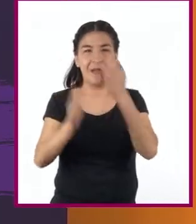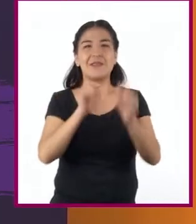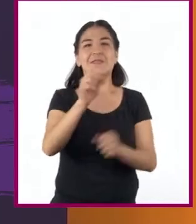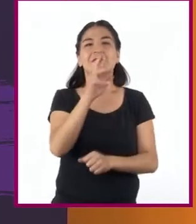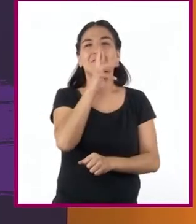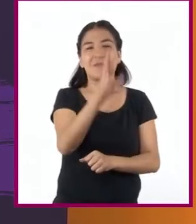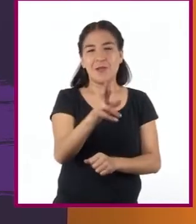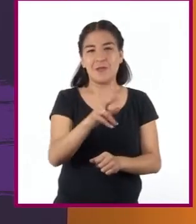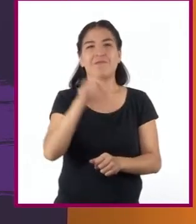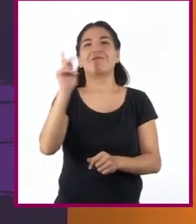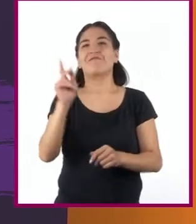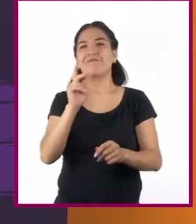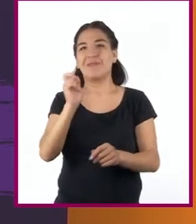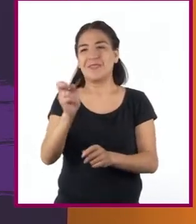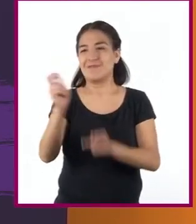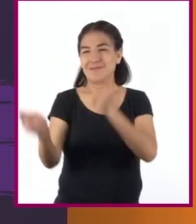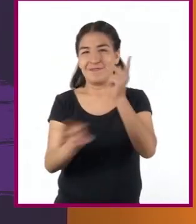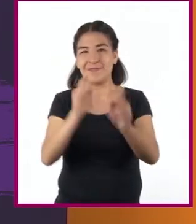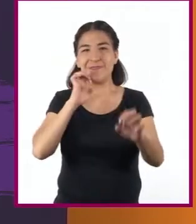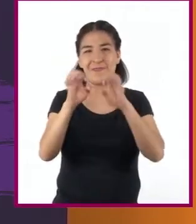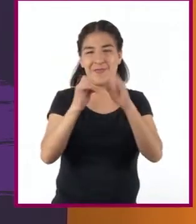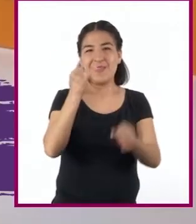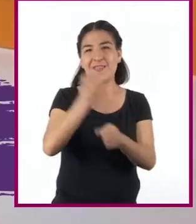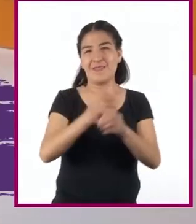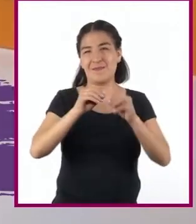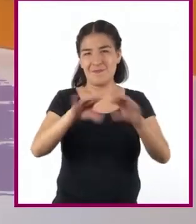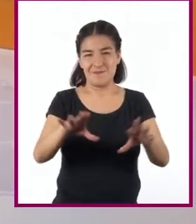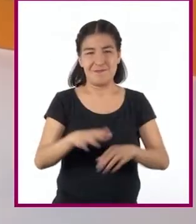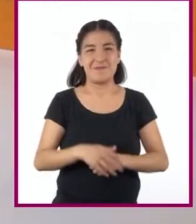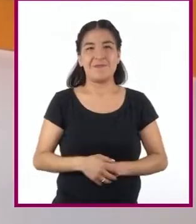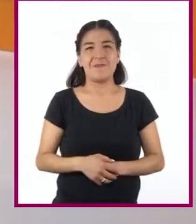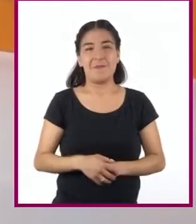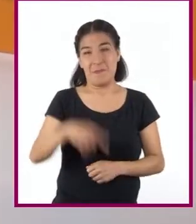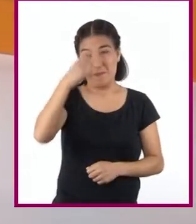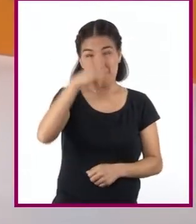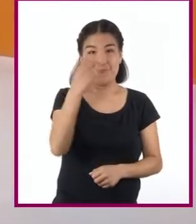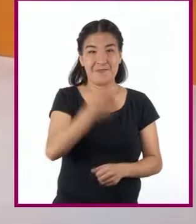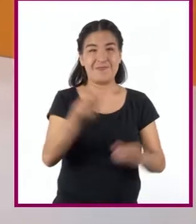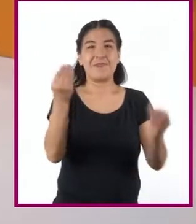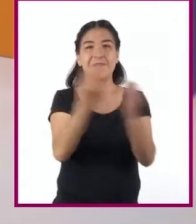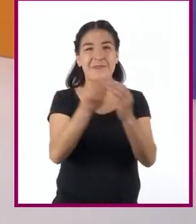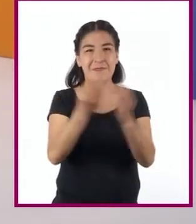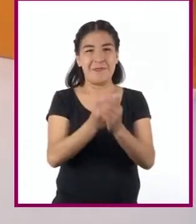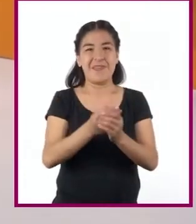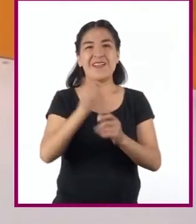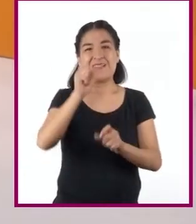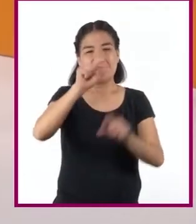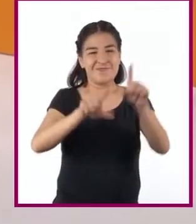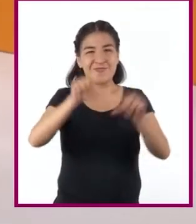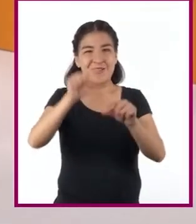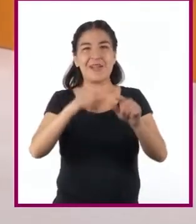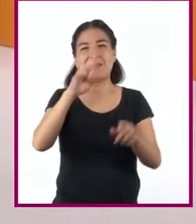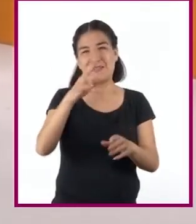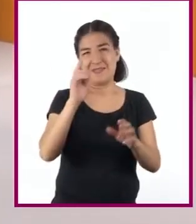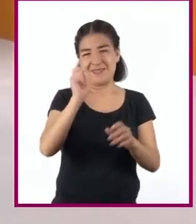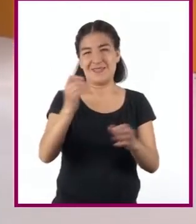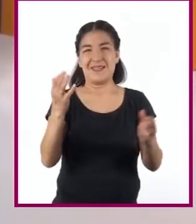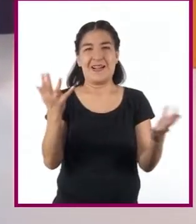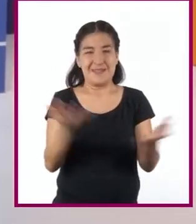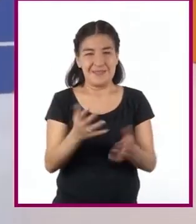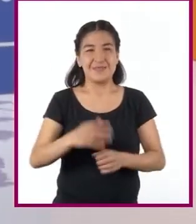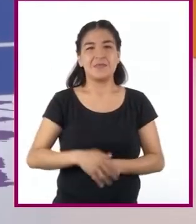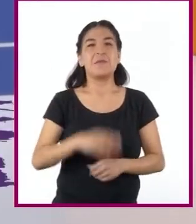resultados de una encuesta en un informe. Para esta sesión de Graficando Ando, los materiales que vamos a